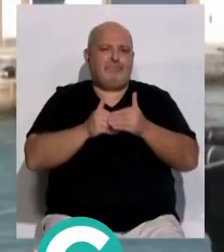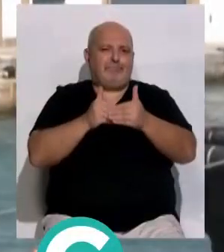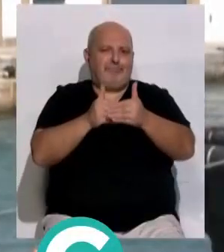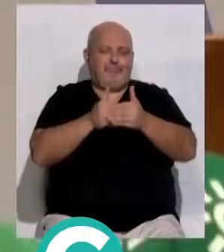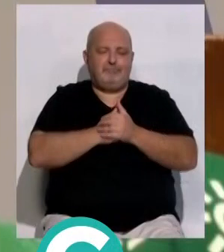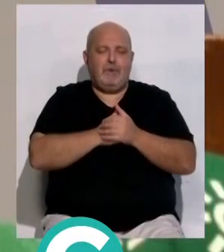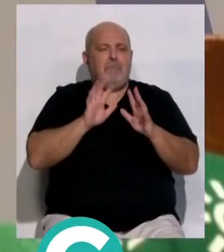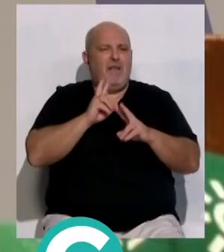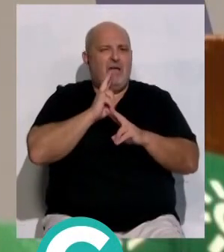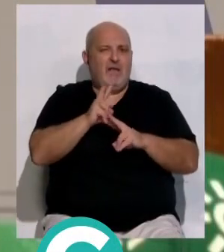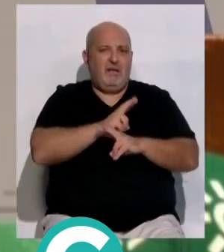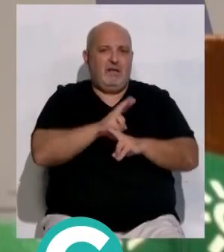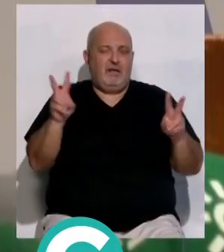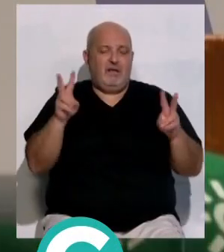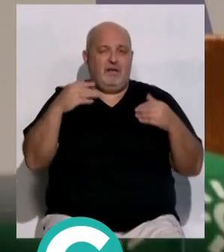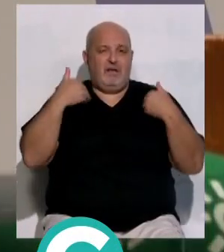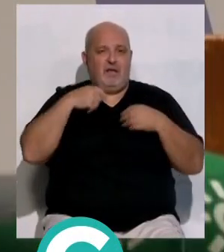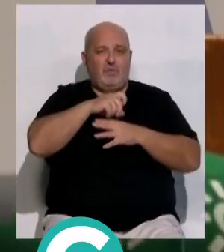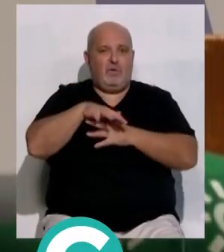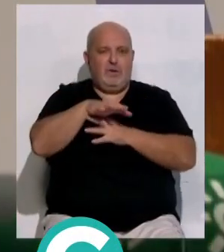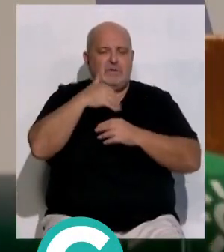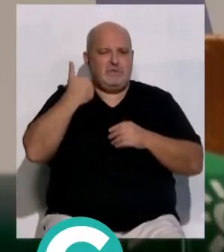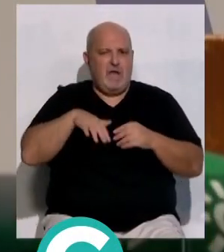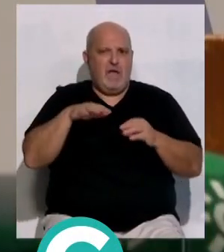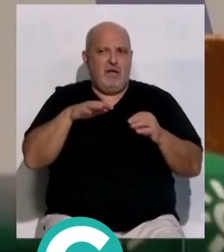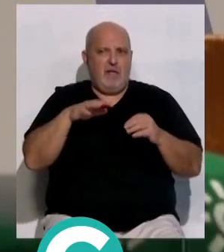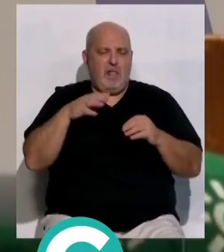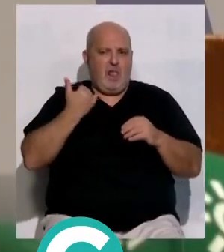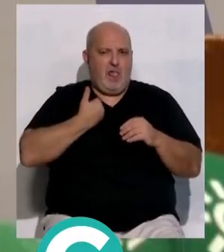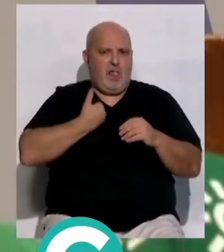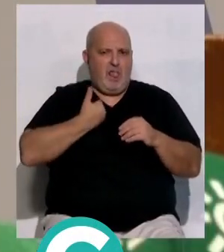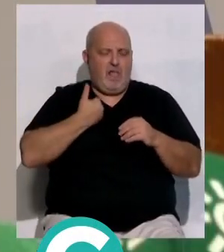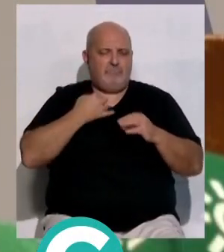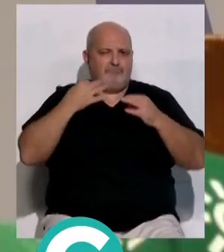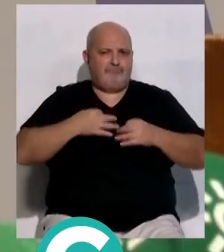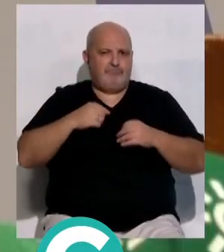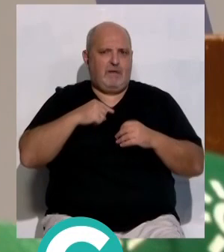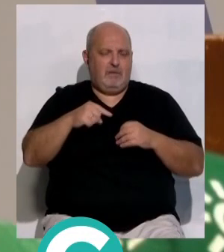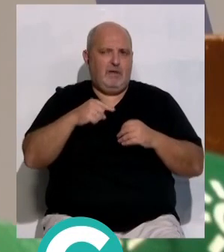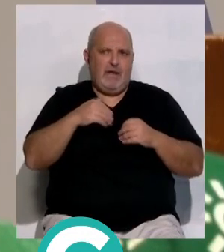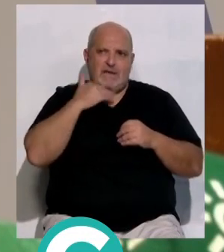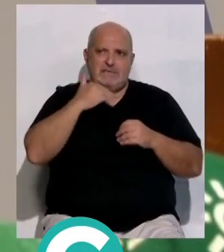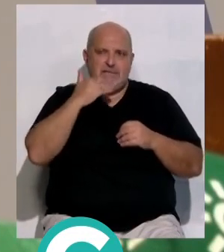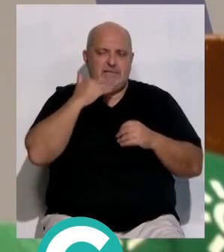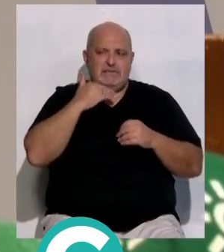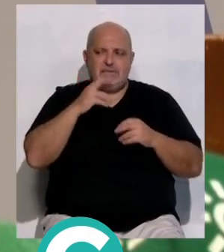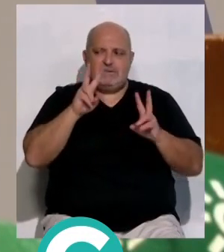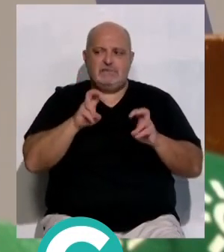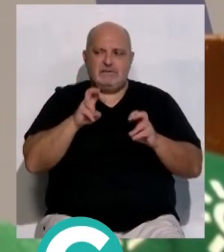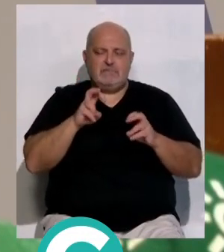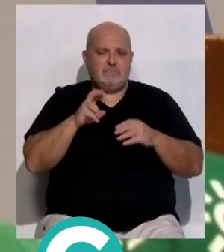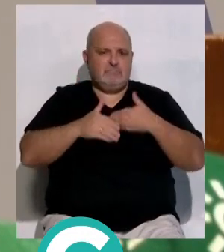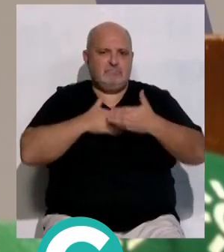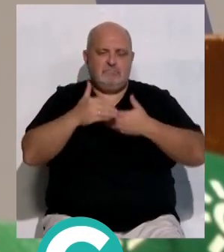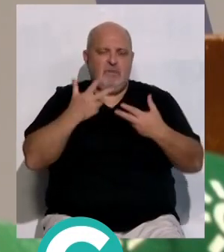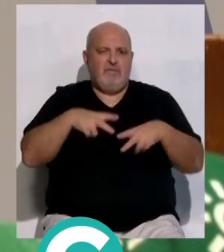Tengan en cuenta que la autoridad portuaria ya podía tener ejecutado prácticamente el